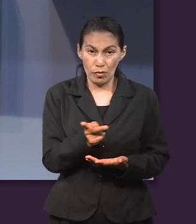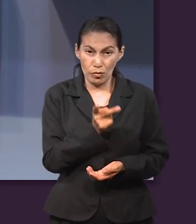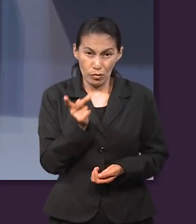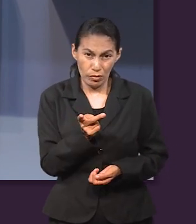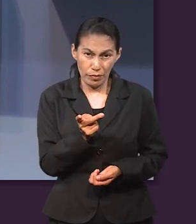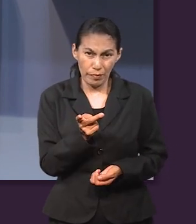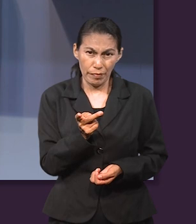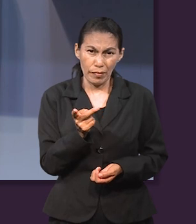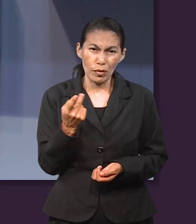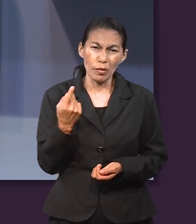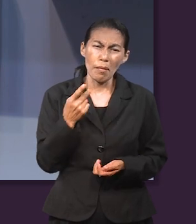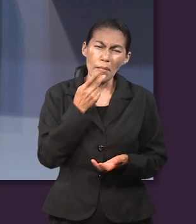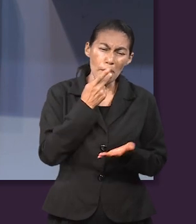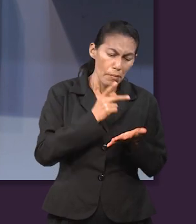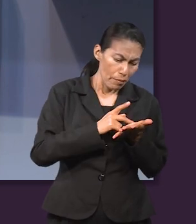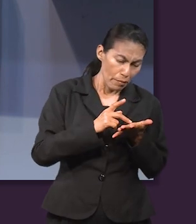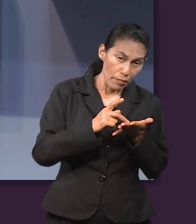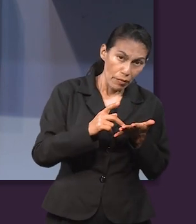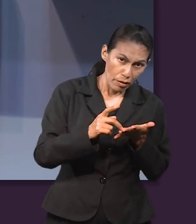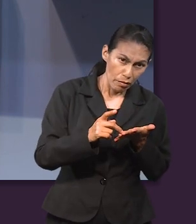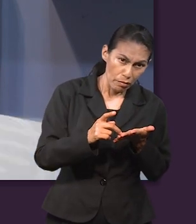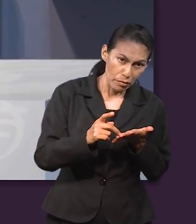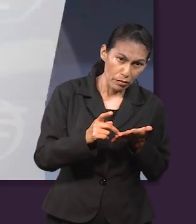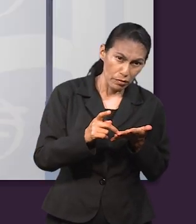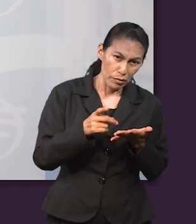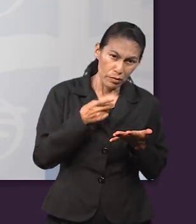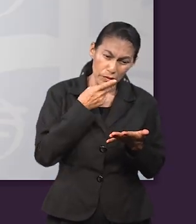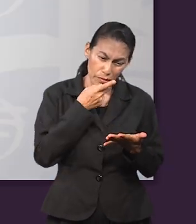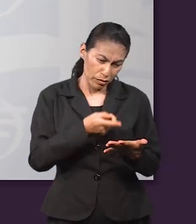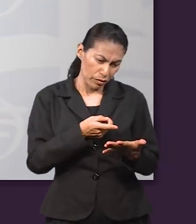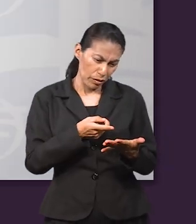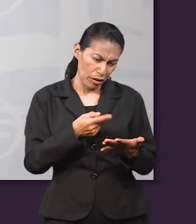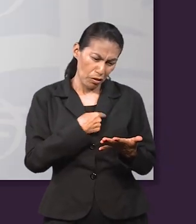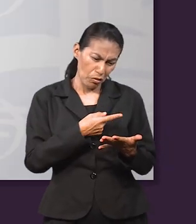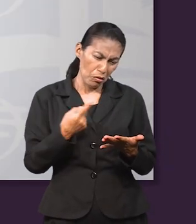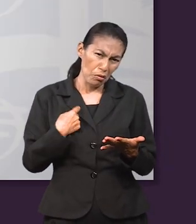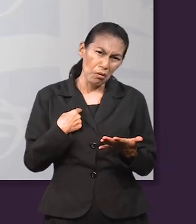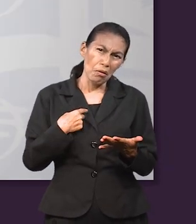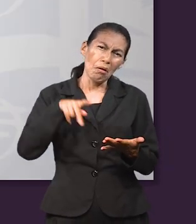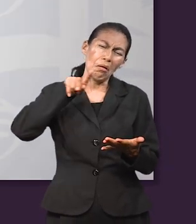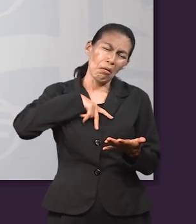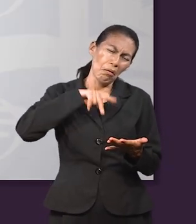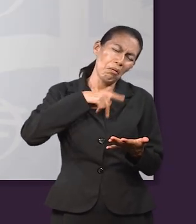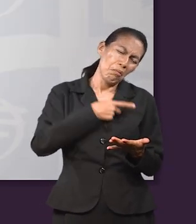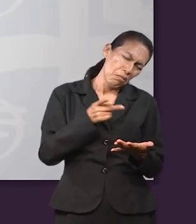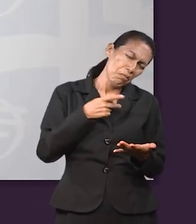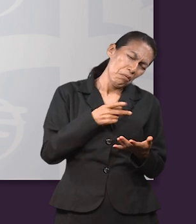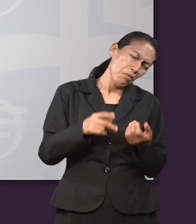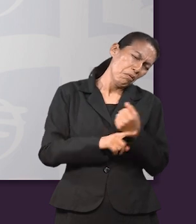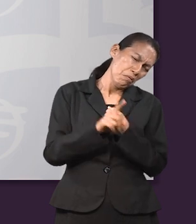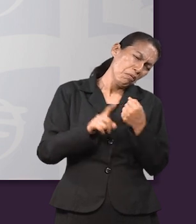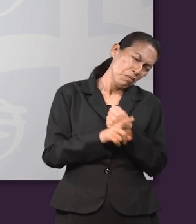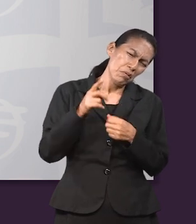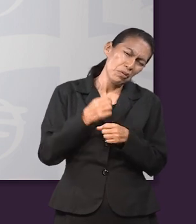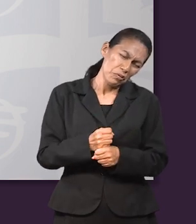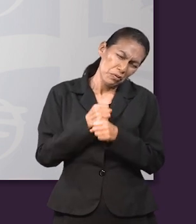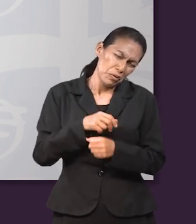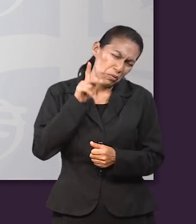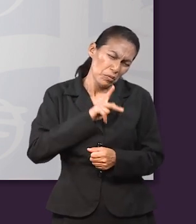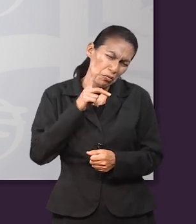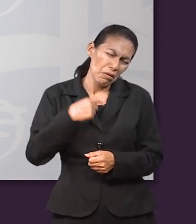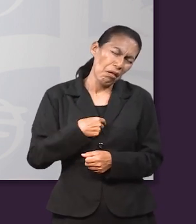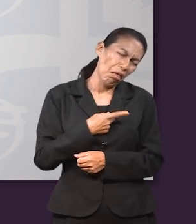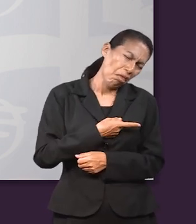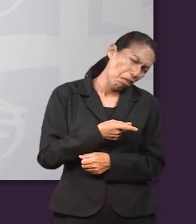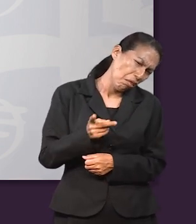escuchar a un experto que nos va a compartir la siguiente pregunta. ¿Qué podemos aprender de Pablo que nos